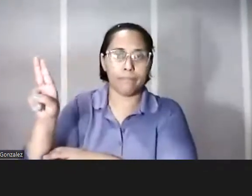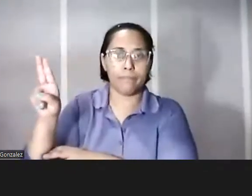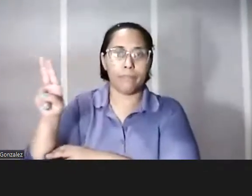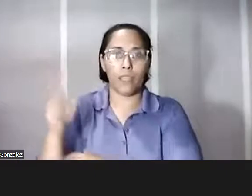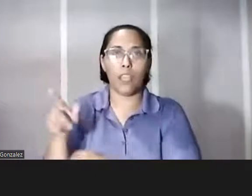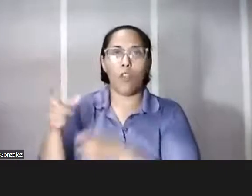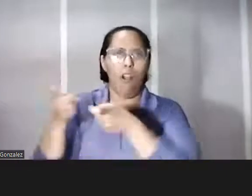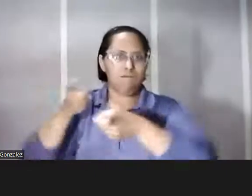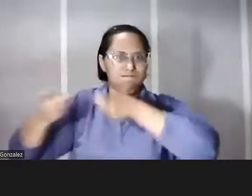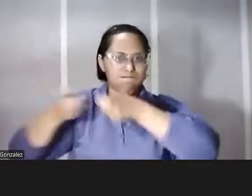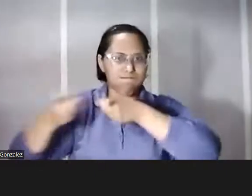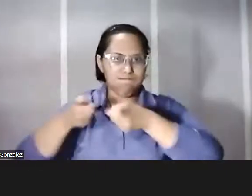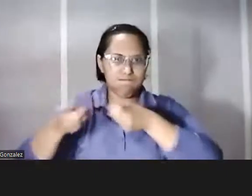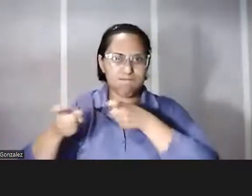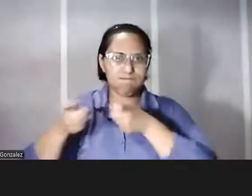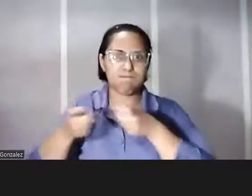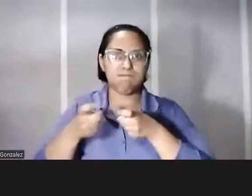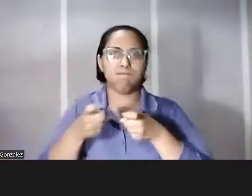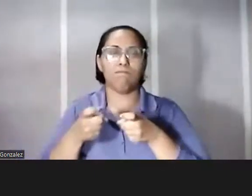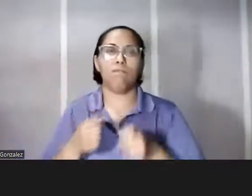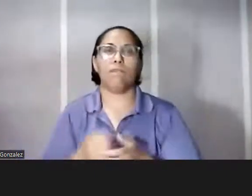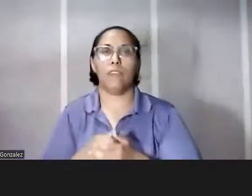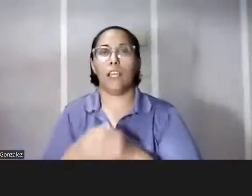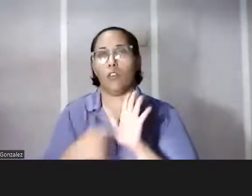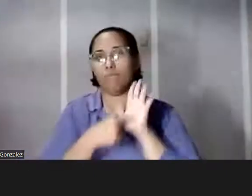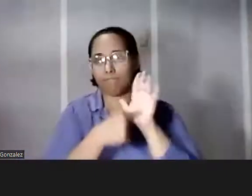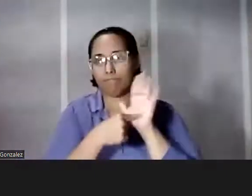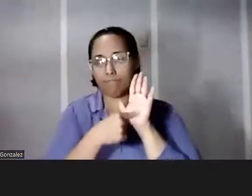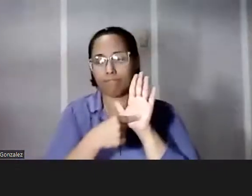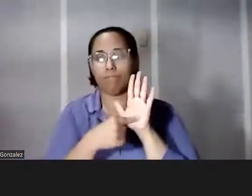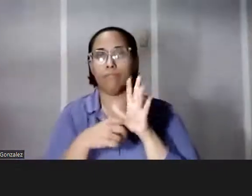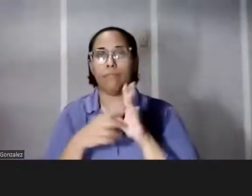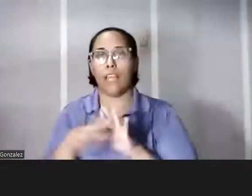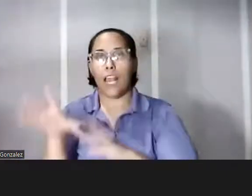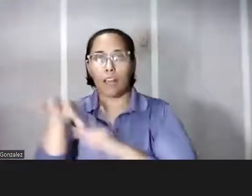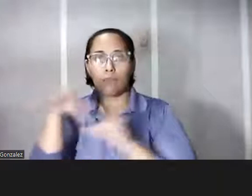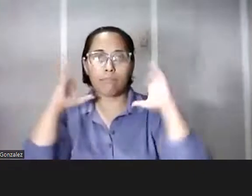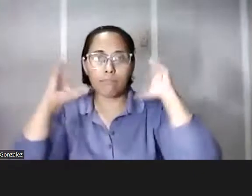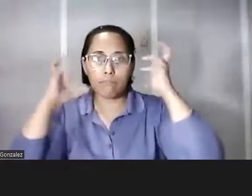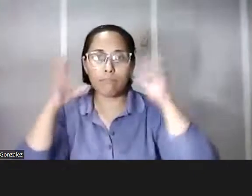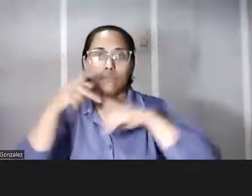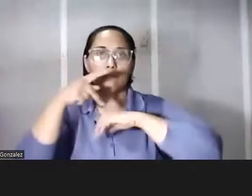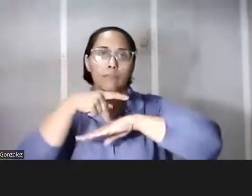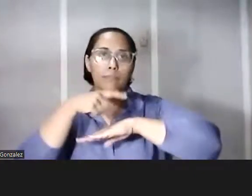control mucho más estrecho de lo que se presentaba en las estaciones radiales del país.